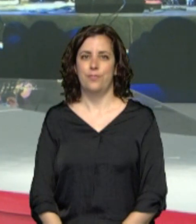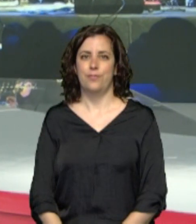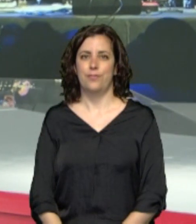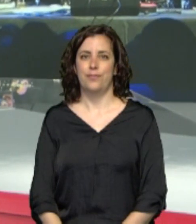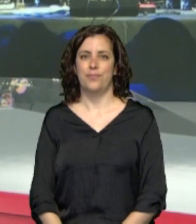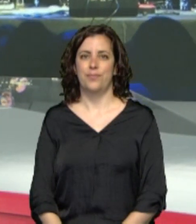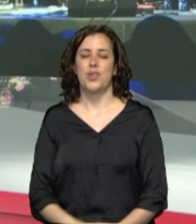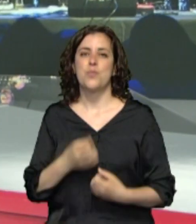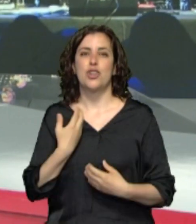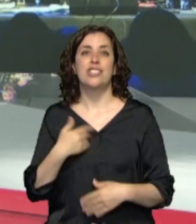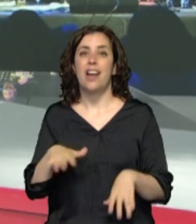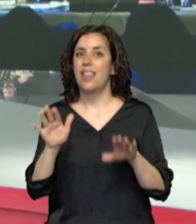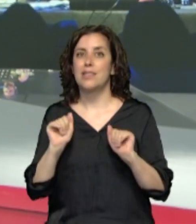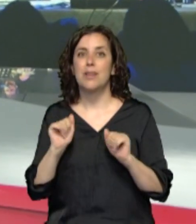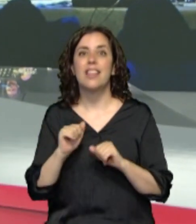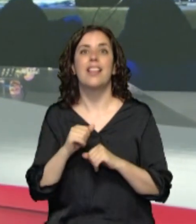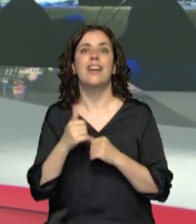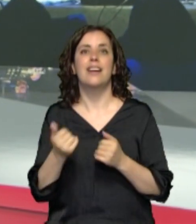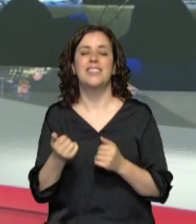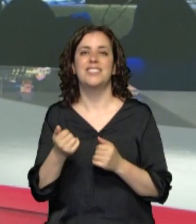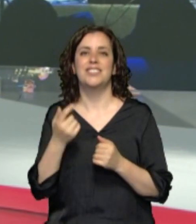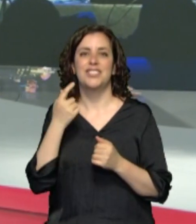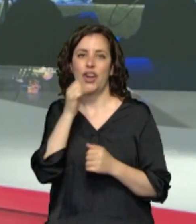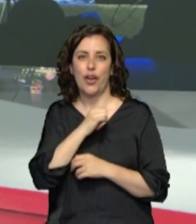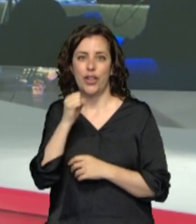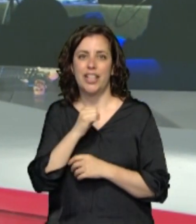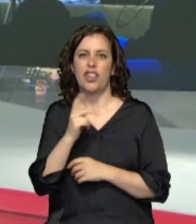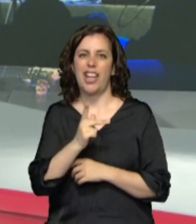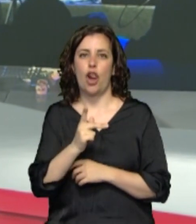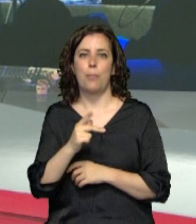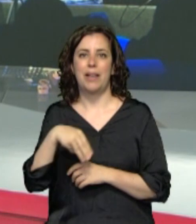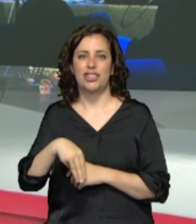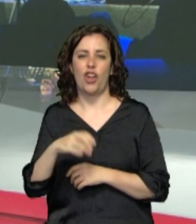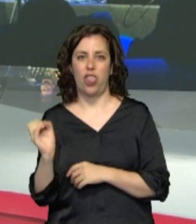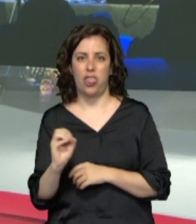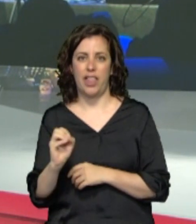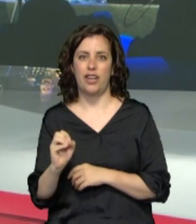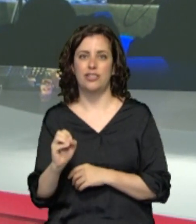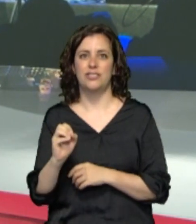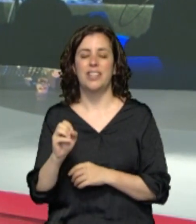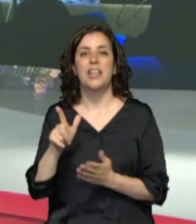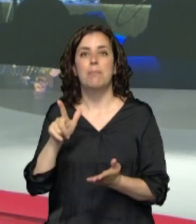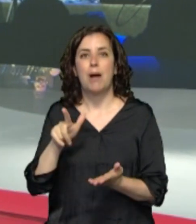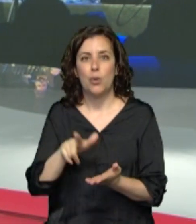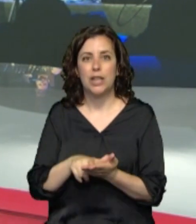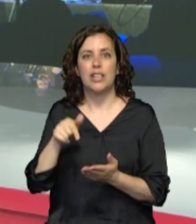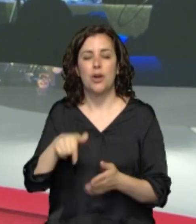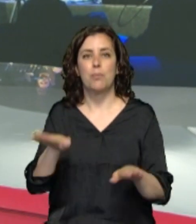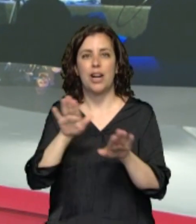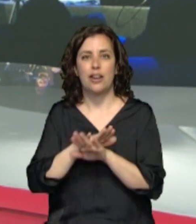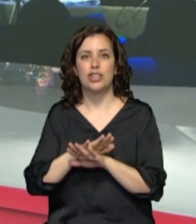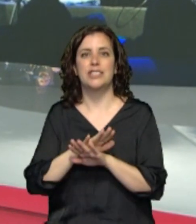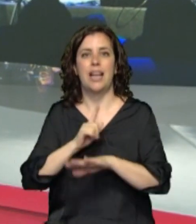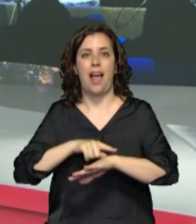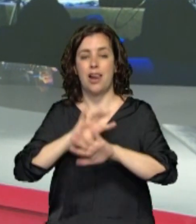Bueno y nos despedimos con un nuevo concierto de Kilómetro Cero en la Sala Baluarte. lo saben, esta noche a partir de las 9, eso sí, a